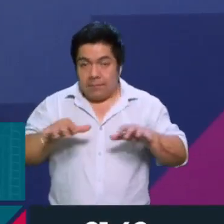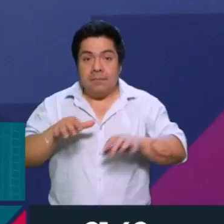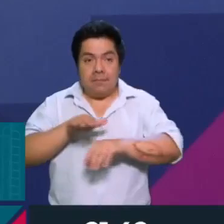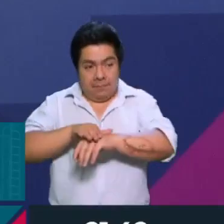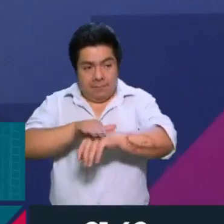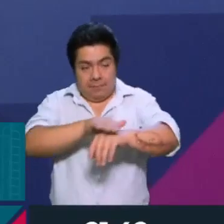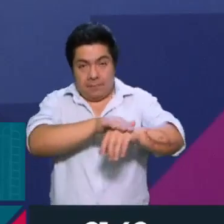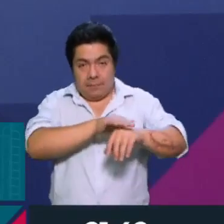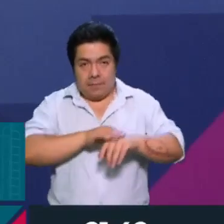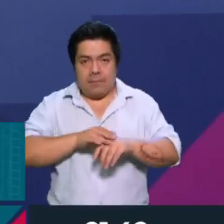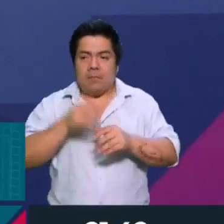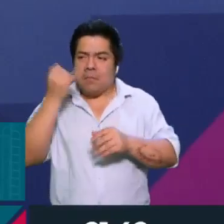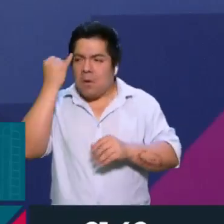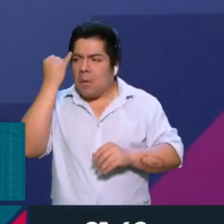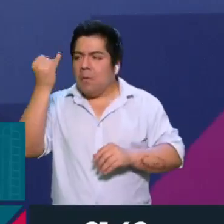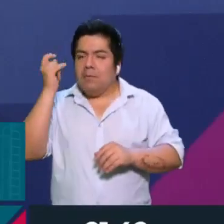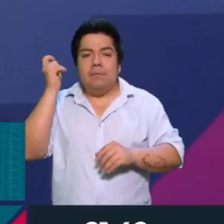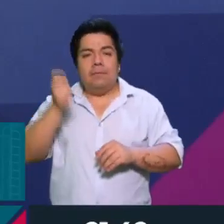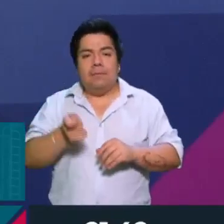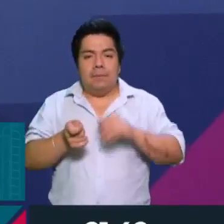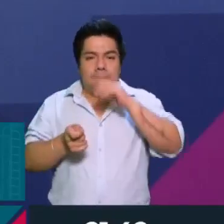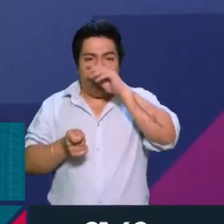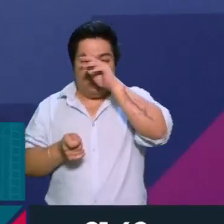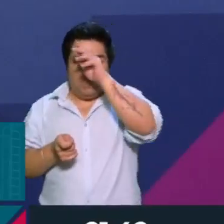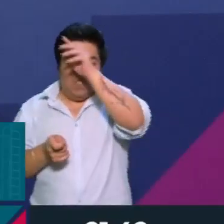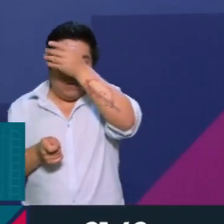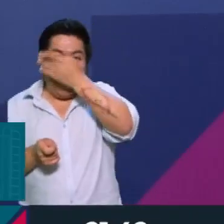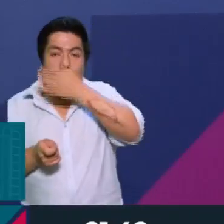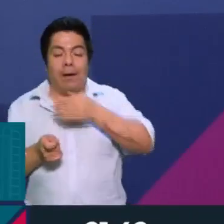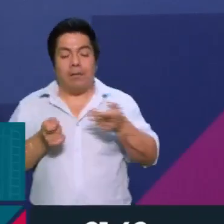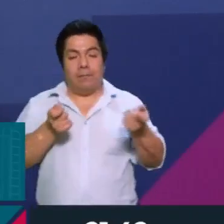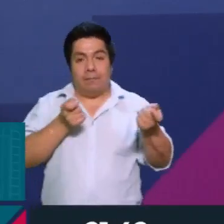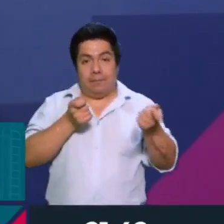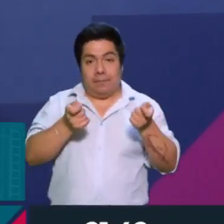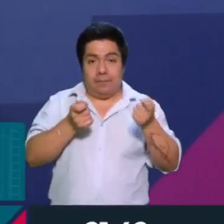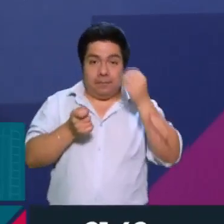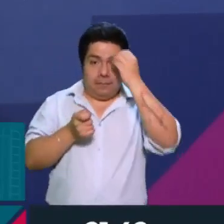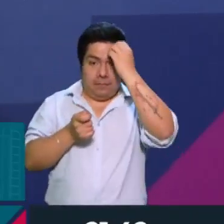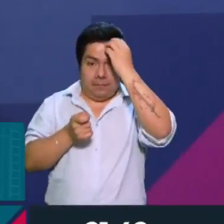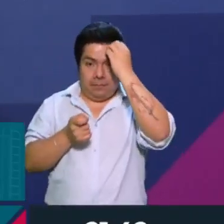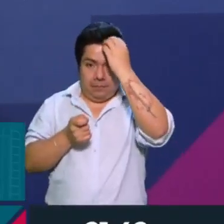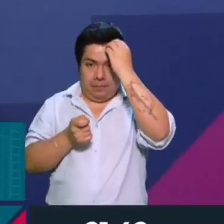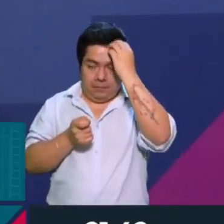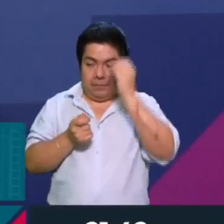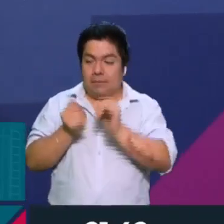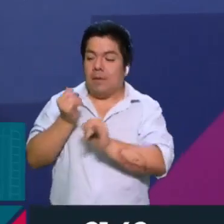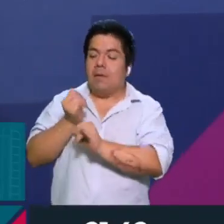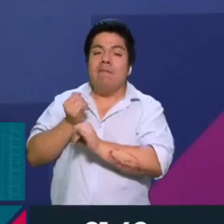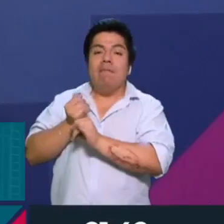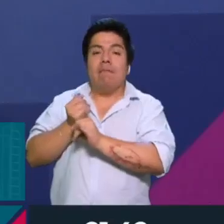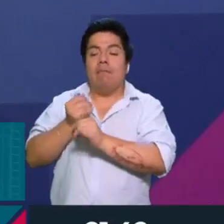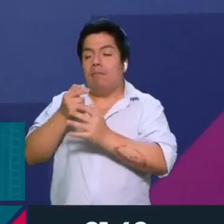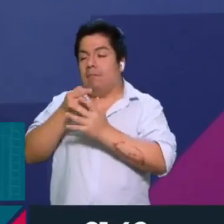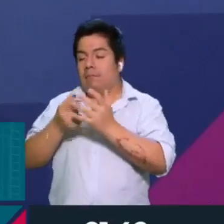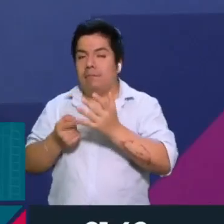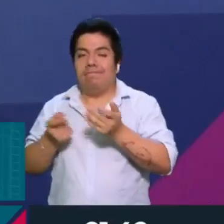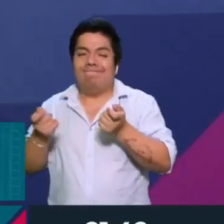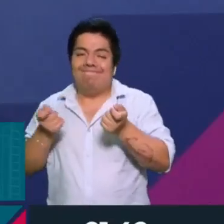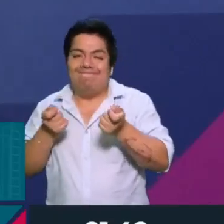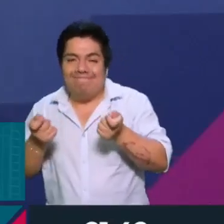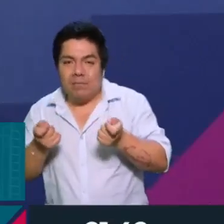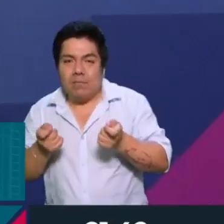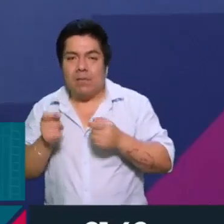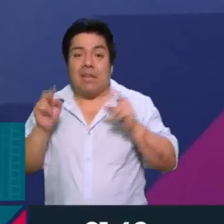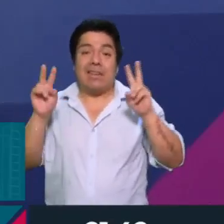Esta iniciativa nace por la necesidad de regular los contenidos en las redes sociales porque estamos viendo muchos retos